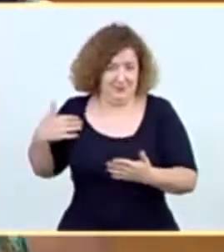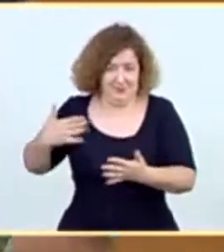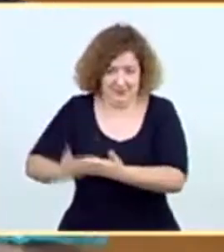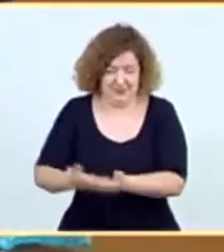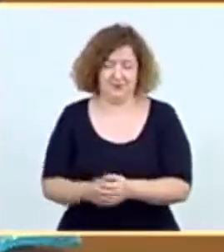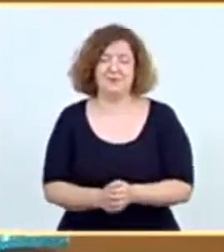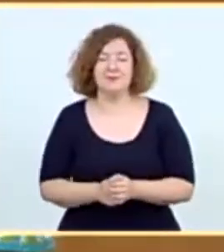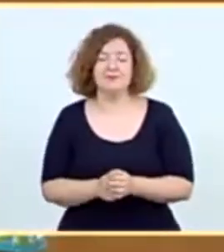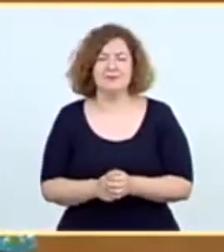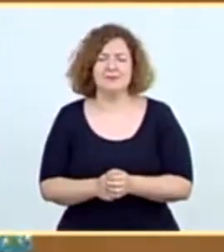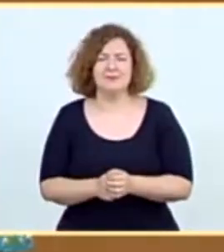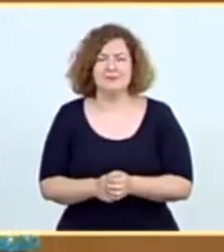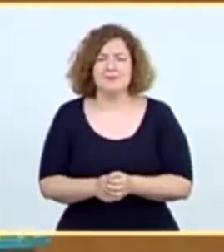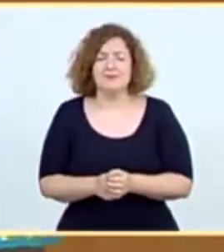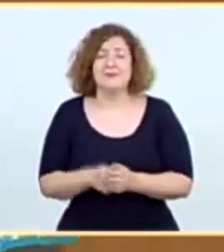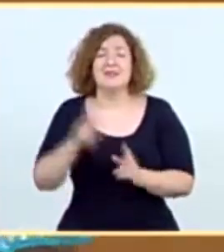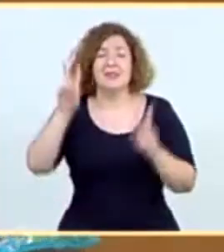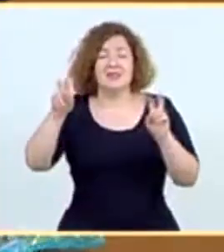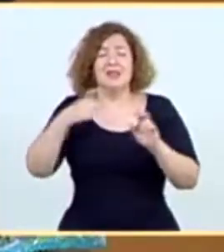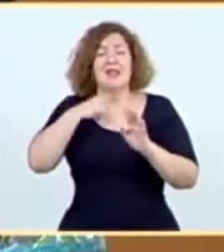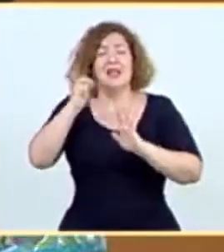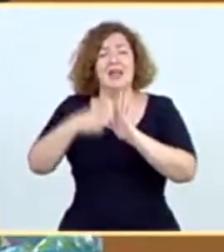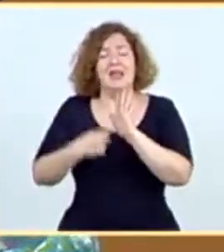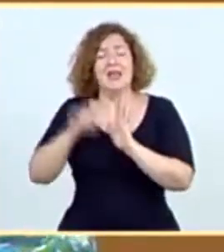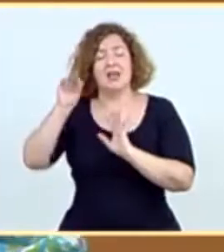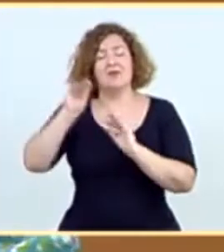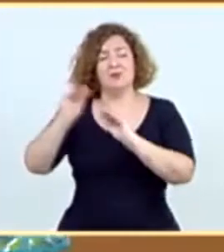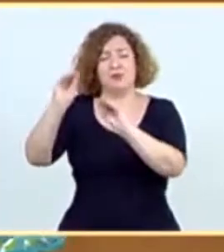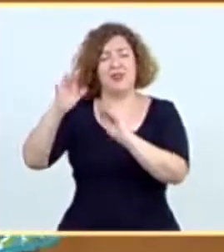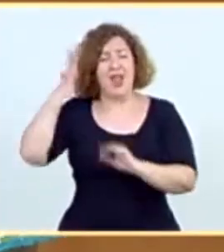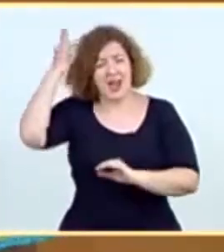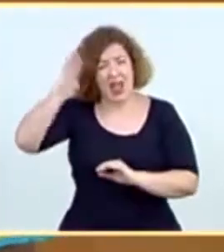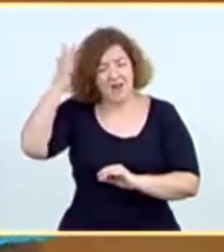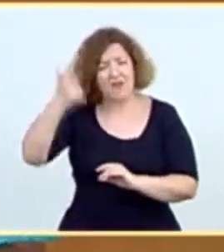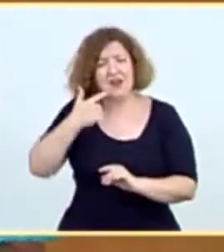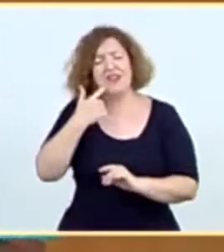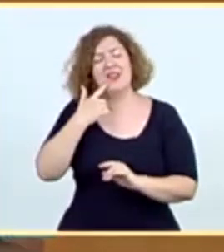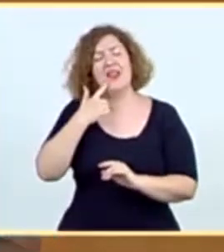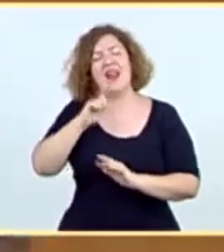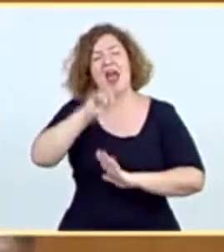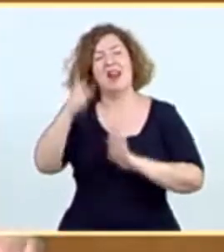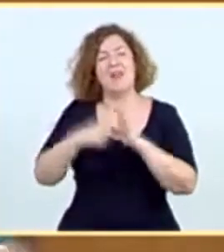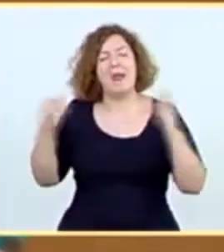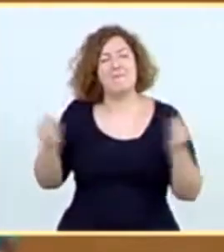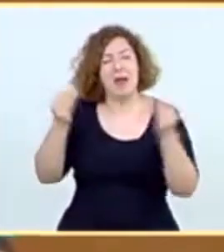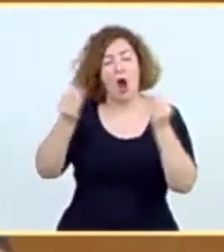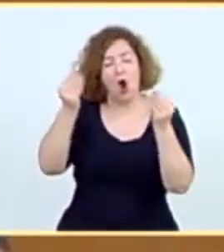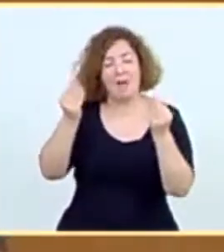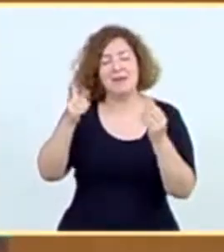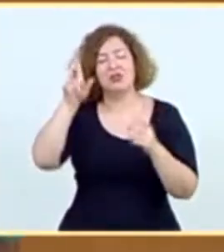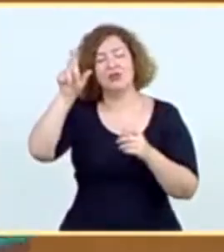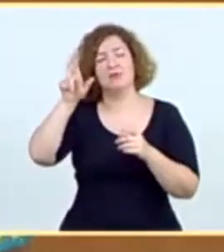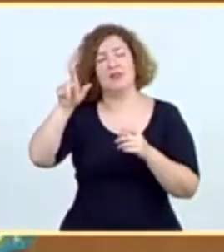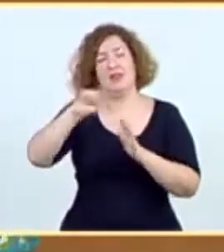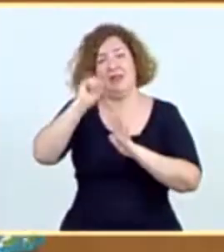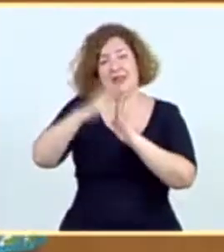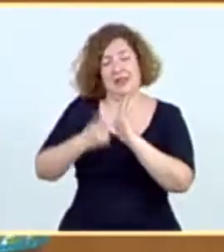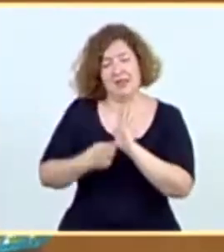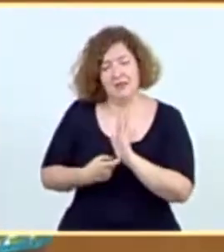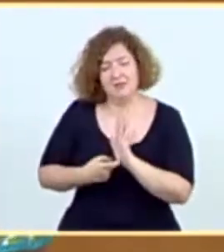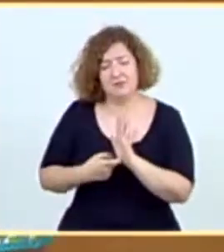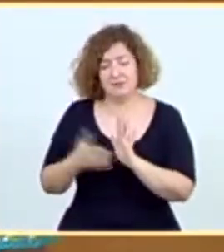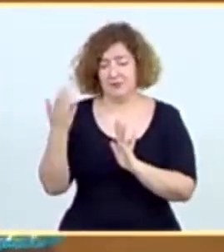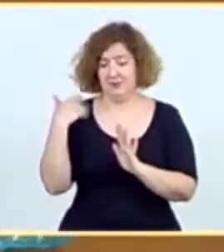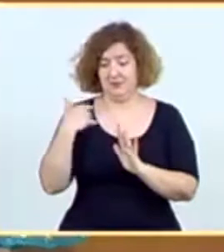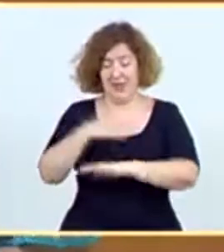al régimen foral de Navarra, a la ley de reintegración y a mejoramiento de dicho régimen, también tengo que decirle que la Administración General del Estado,